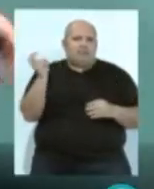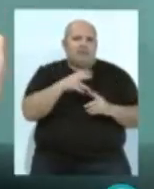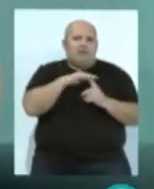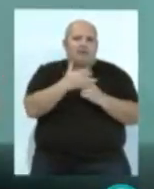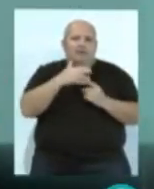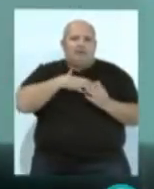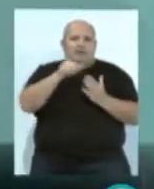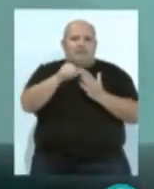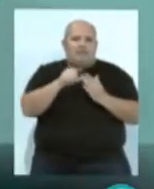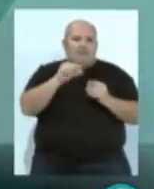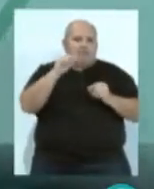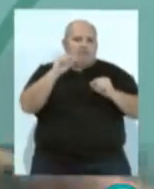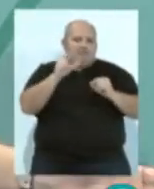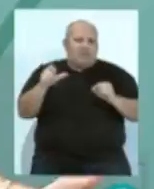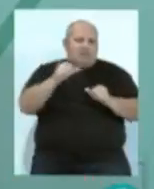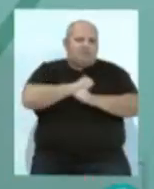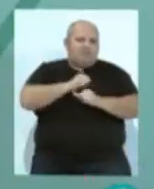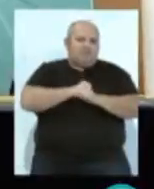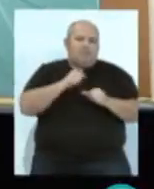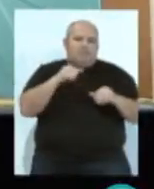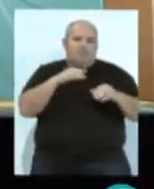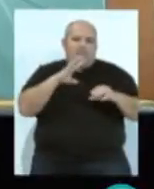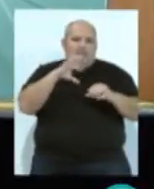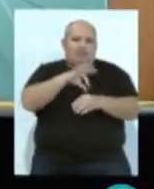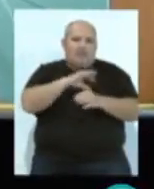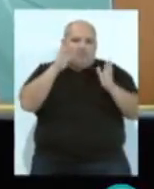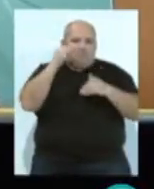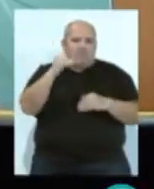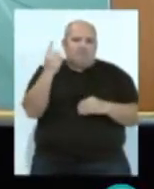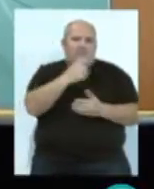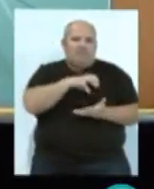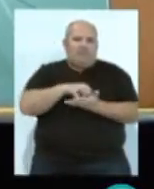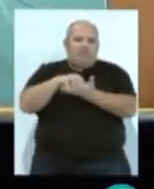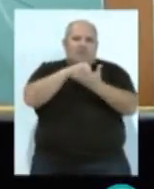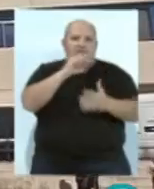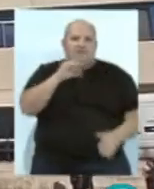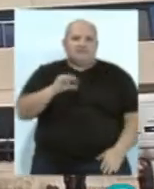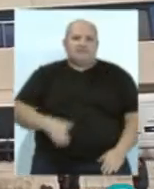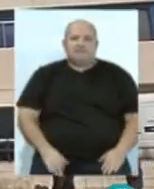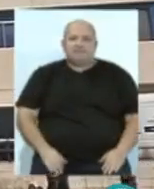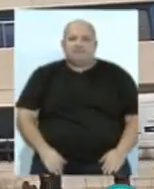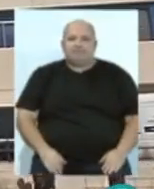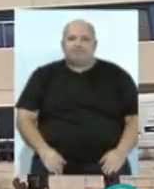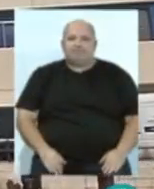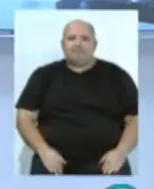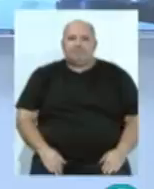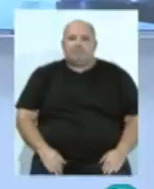situación de las listas de personas pendientes de actuación sanitaria por cada centro del Servicio Andaluz de Salud.